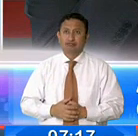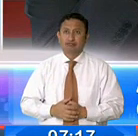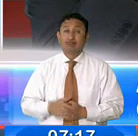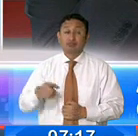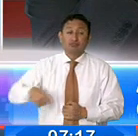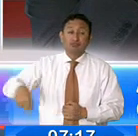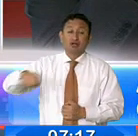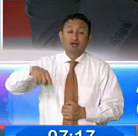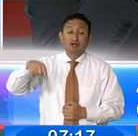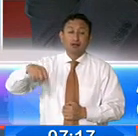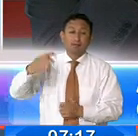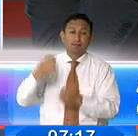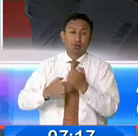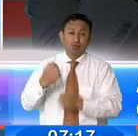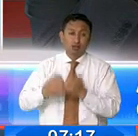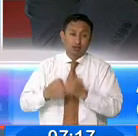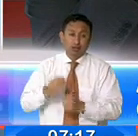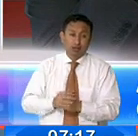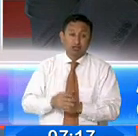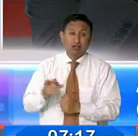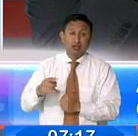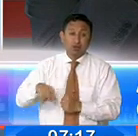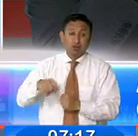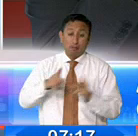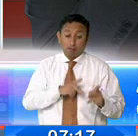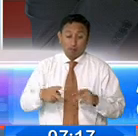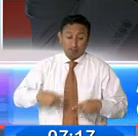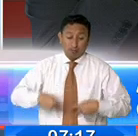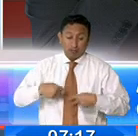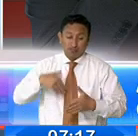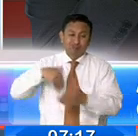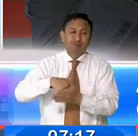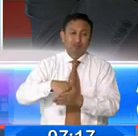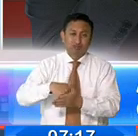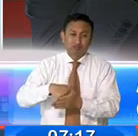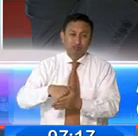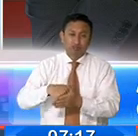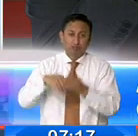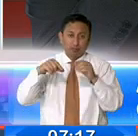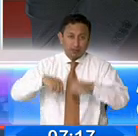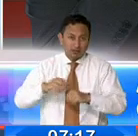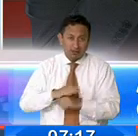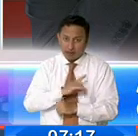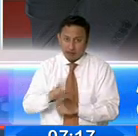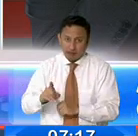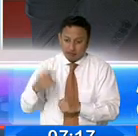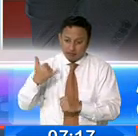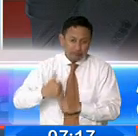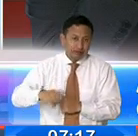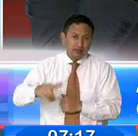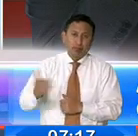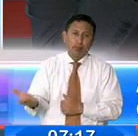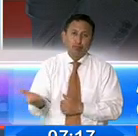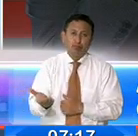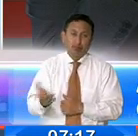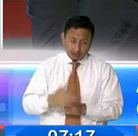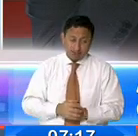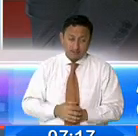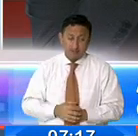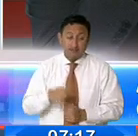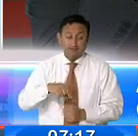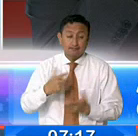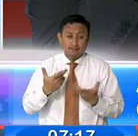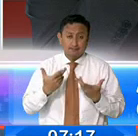tienen este problema de verse truncados sus planes de vida porque ya quedan cooptados permanentemente. Hemos